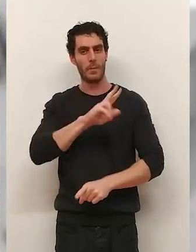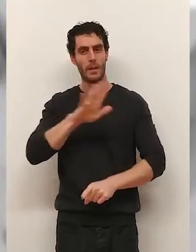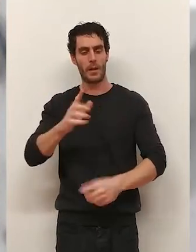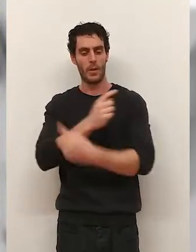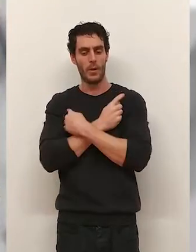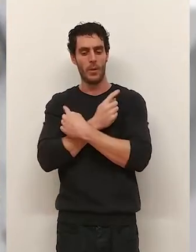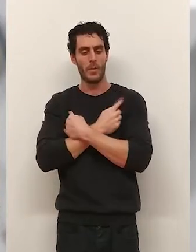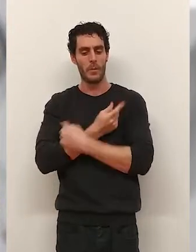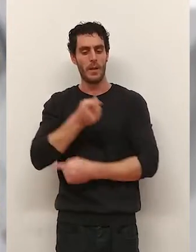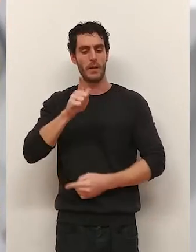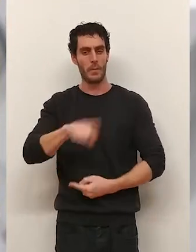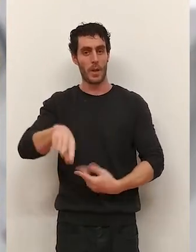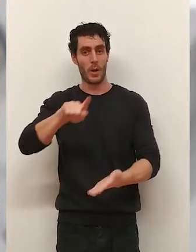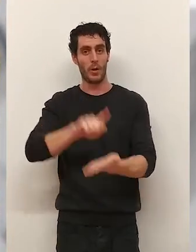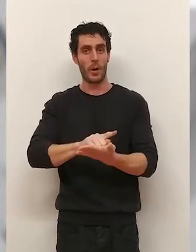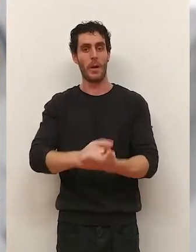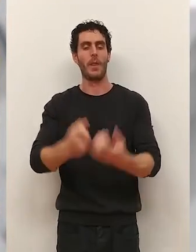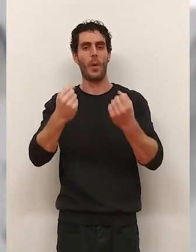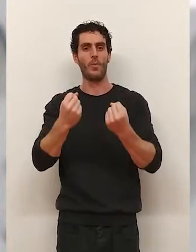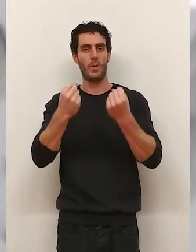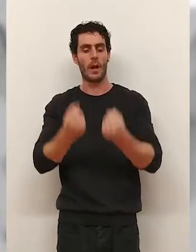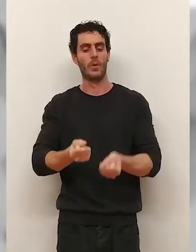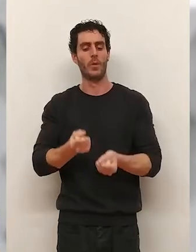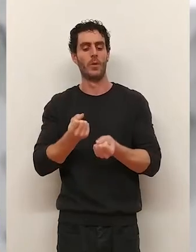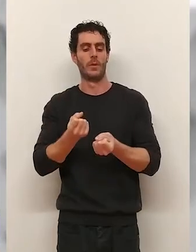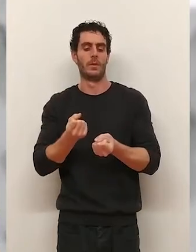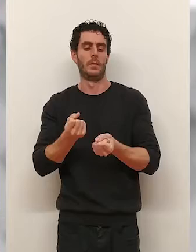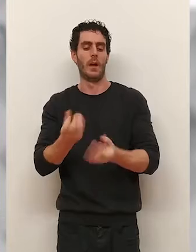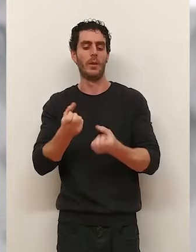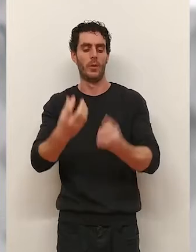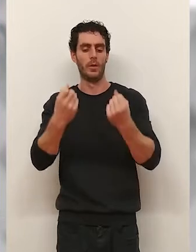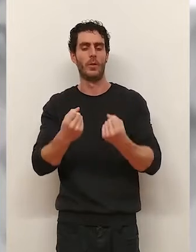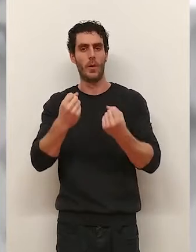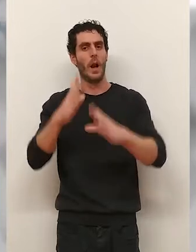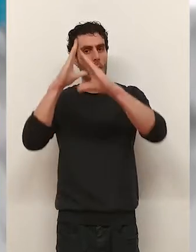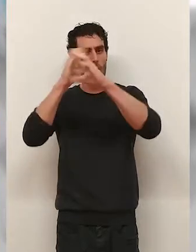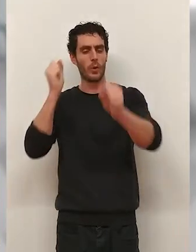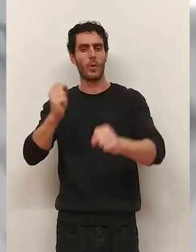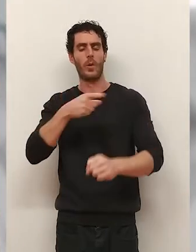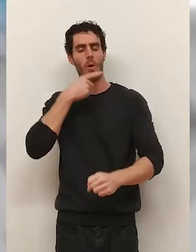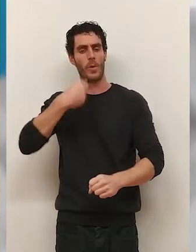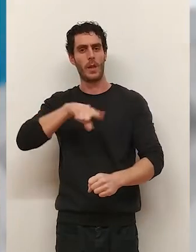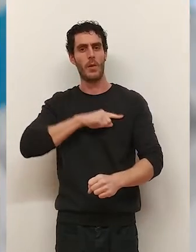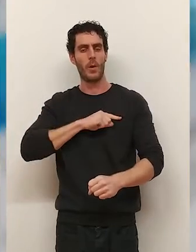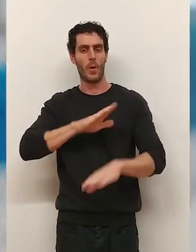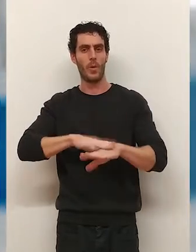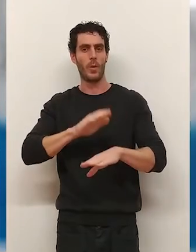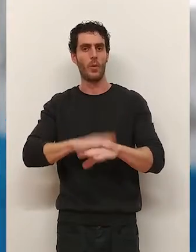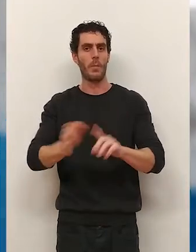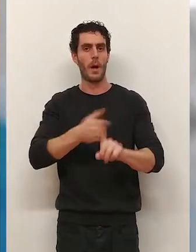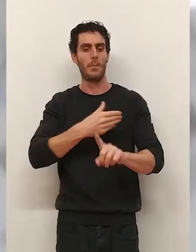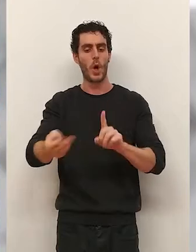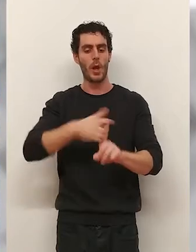25 de noviembre, tendrá lugar de nuevo un acto institucional de adhesión al protocolo de duelo ante casos de violencia machista.